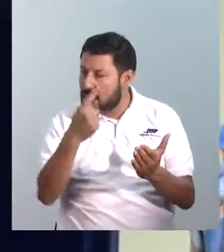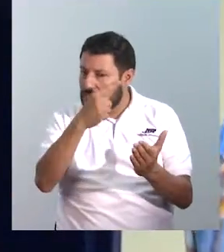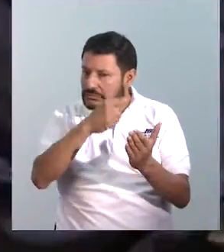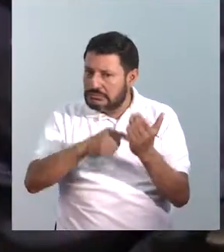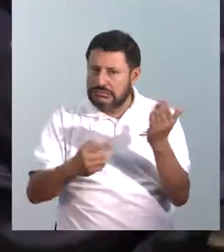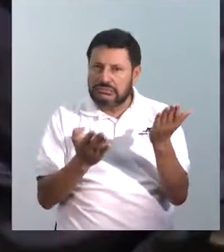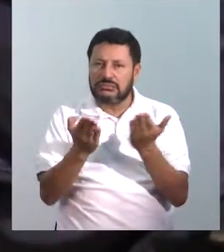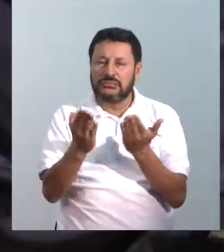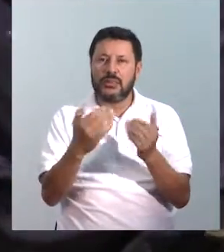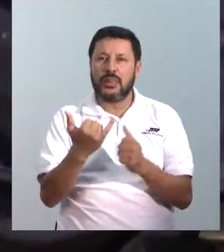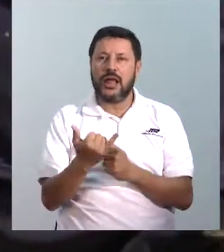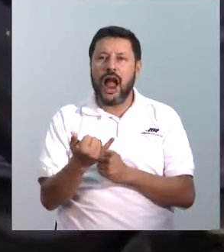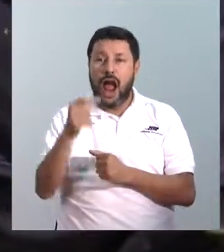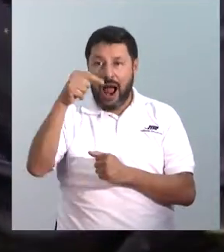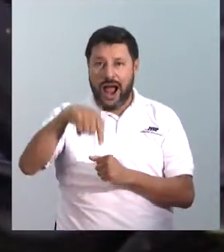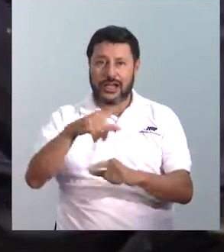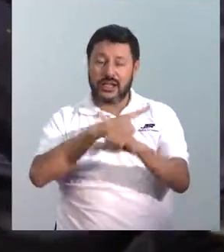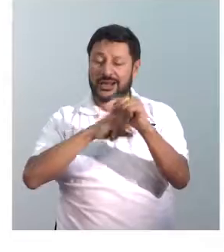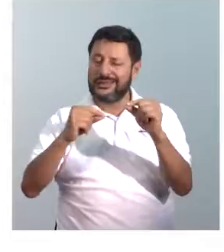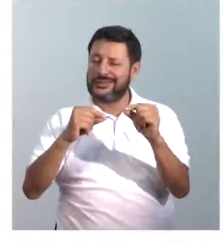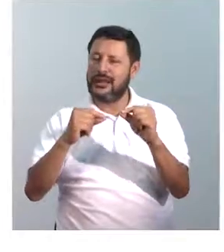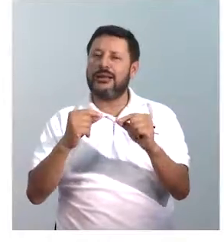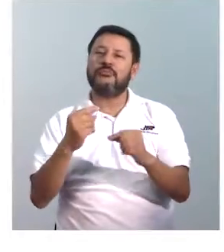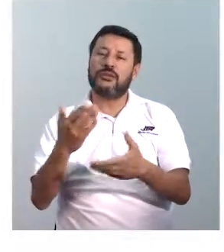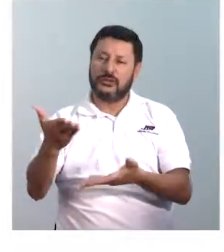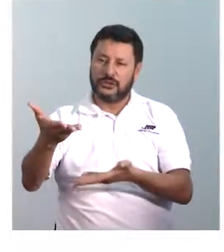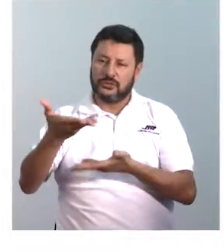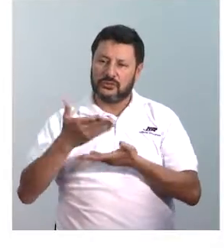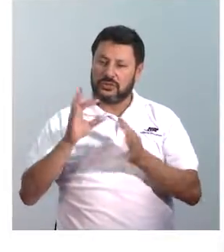acá nos han brindado eso.